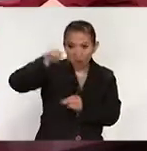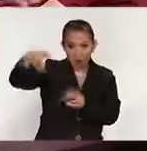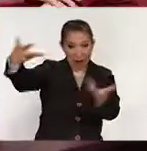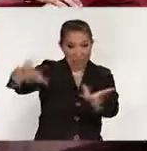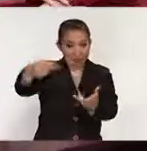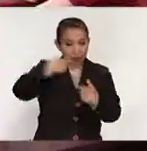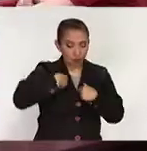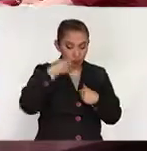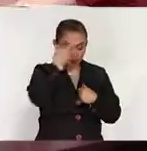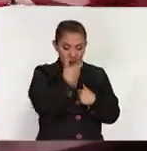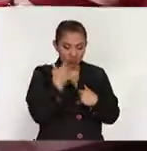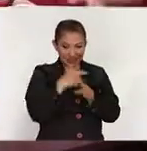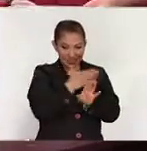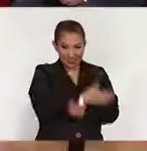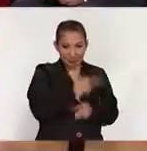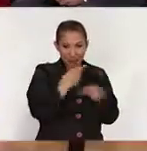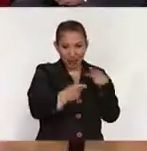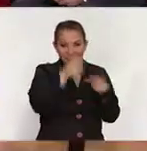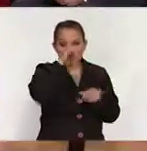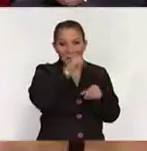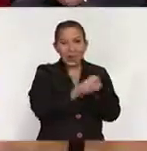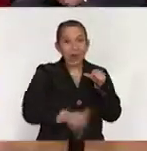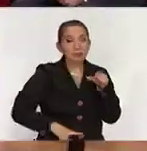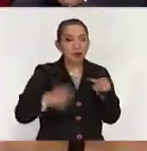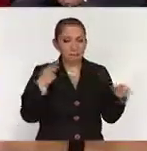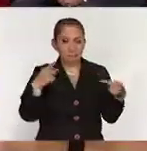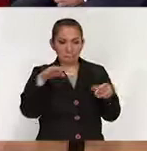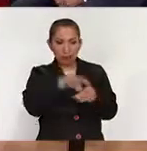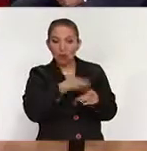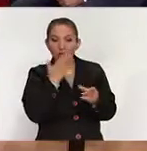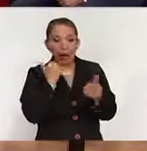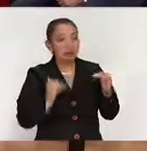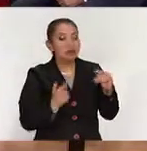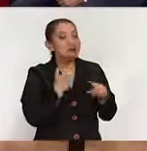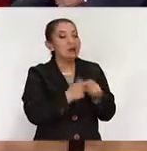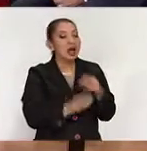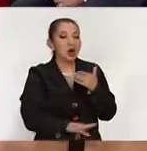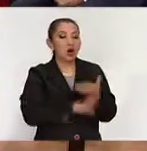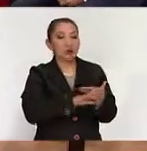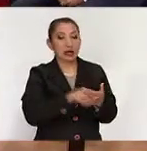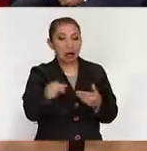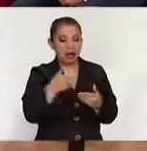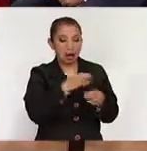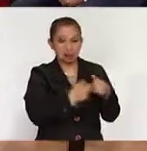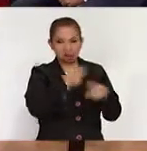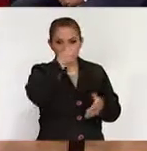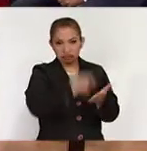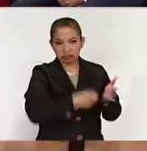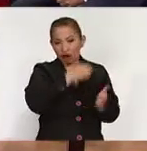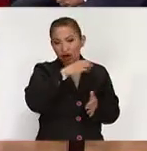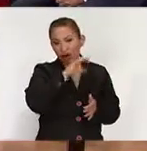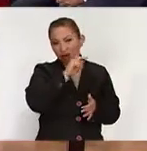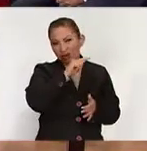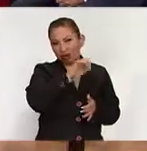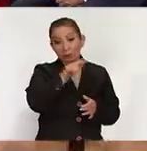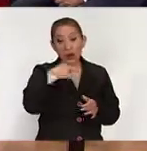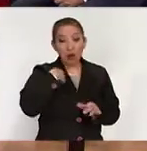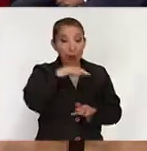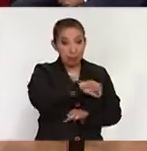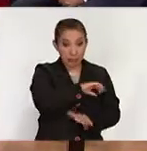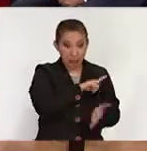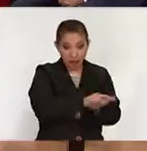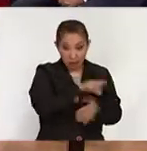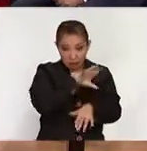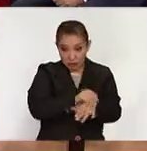recordarán cuando las elecciones eran organizadas por la Secretaría de Gobernación no había un contrapeso bueno tenemos a la corte pero la corte no tenía un instrumento